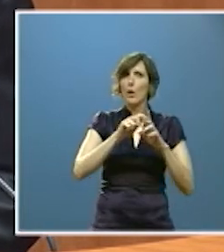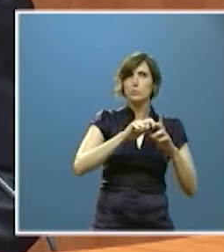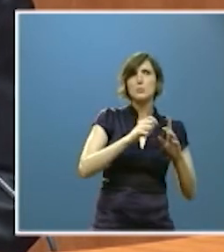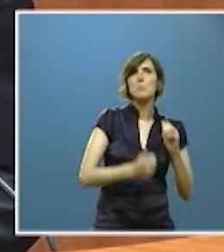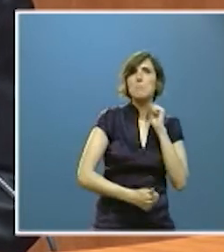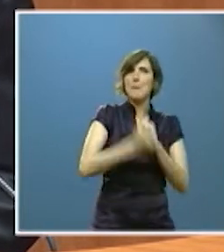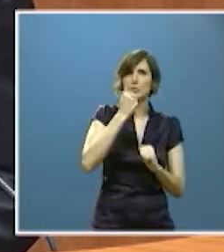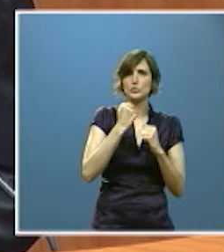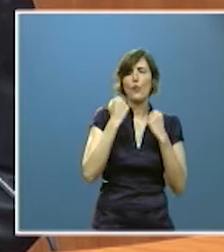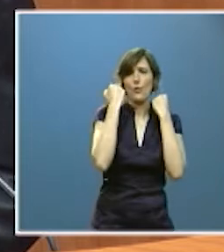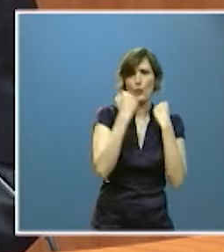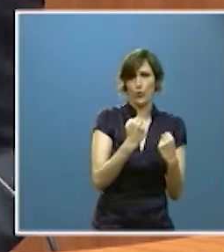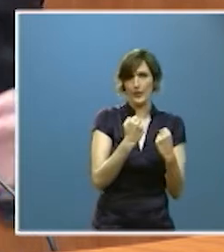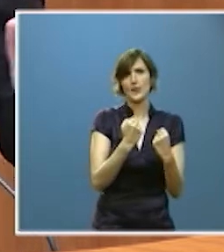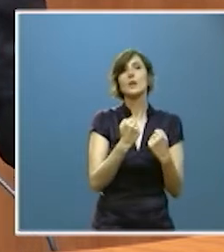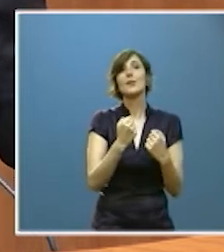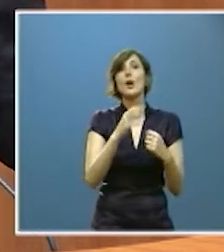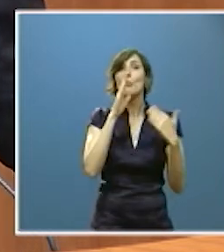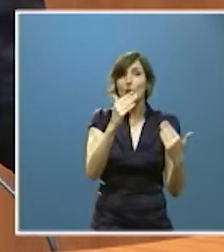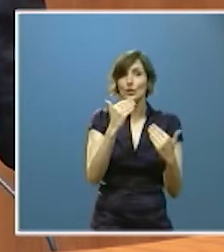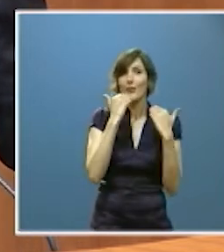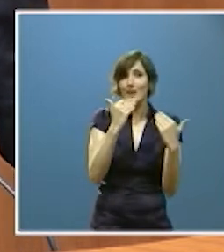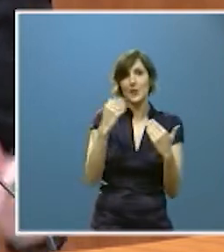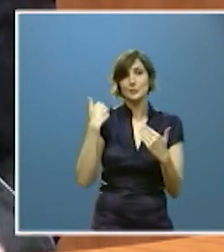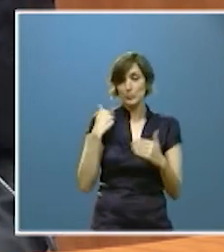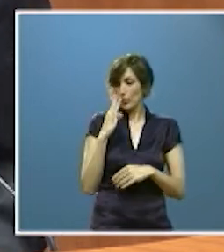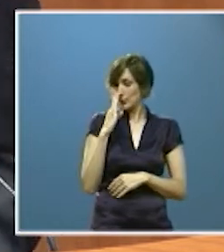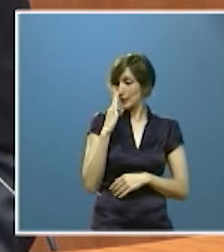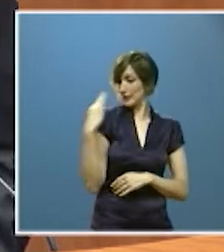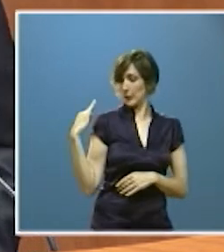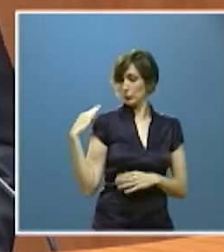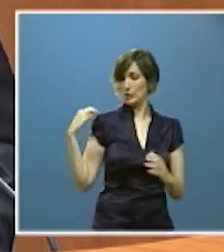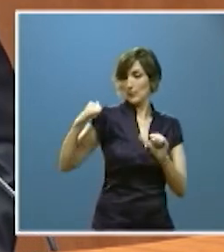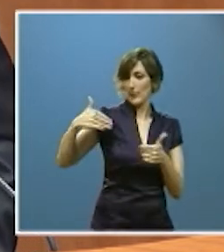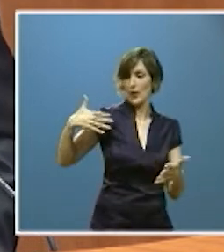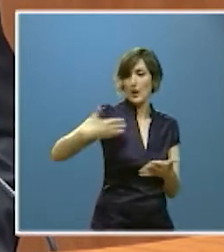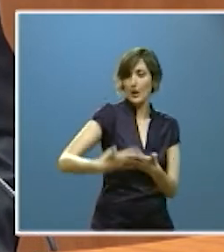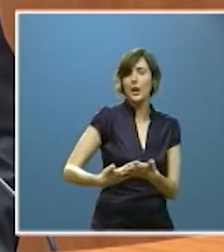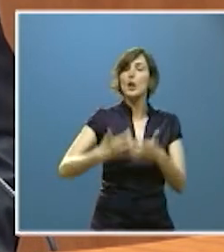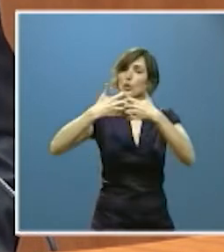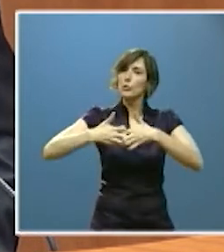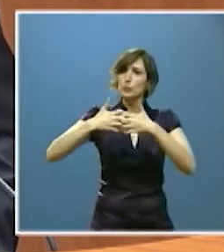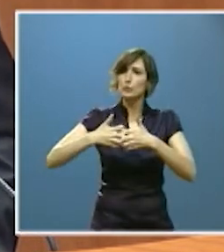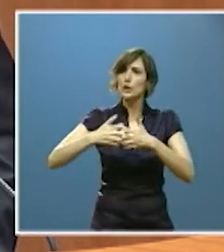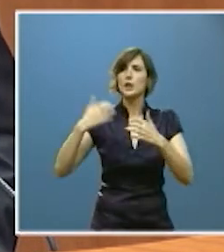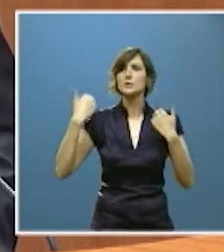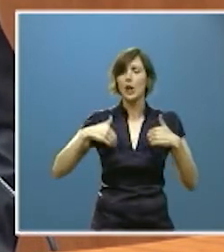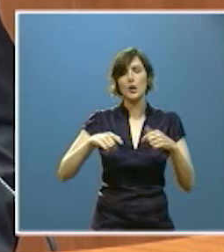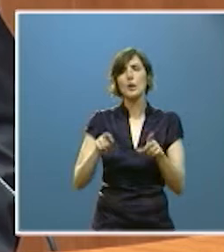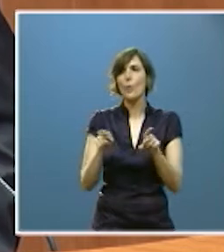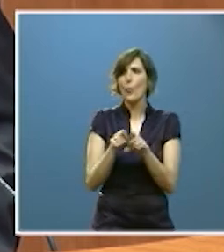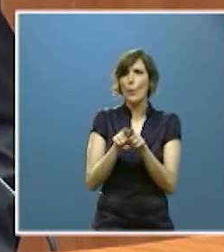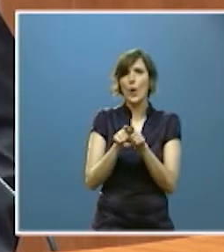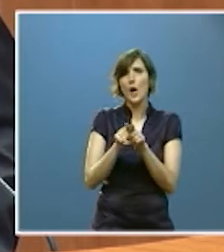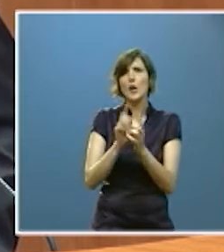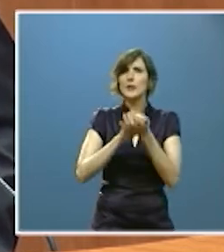de recuperación económica. Por ello, y en lo que va de legislatura, tres años, el peso de la industria manufacturera ha aumentado en Castilla y